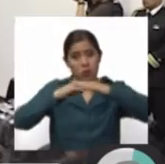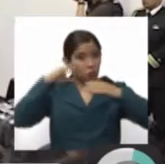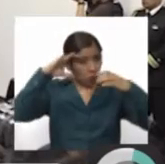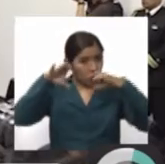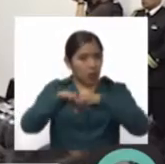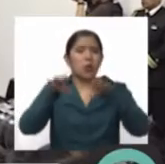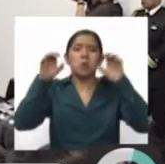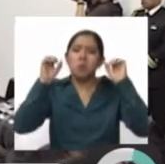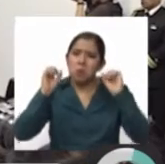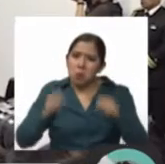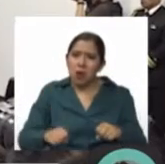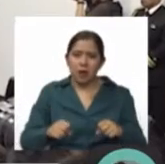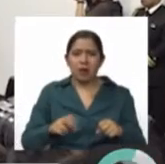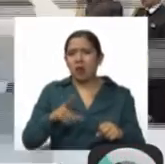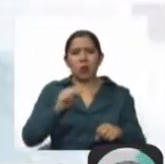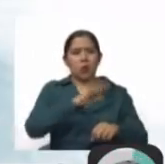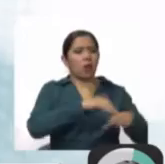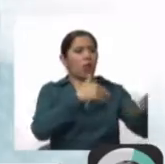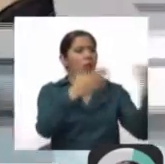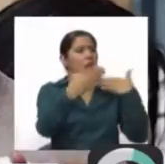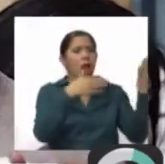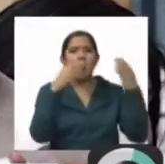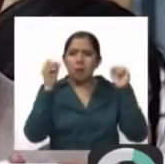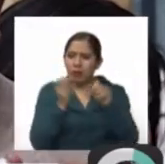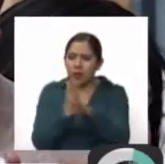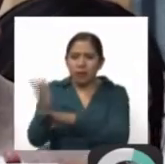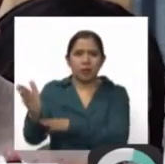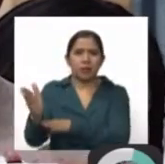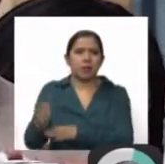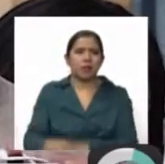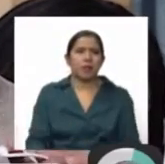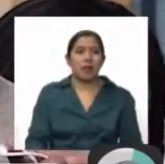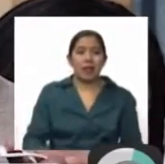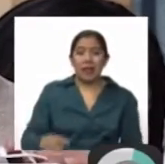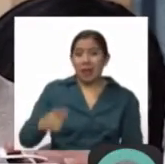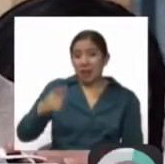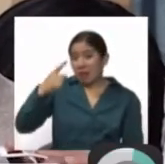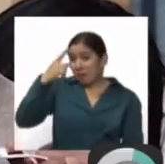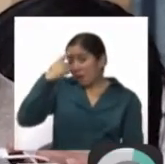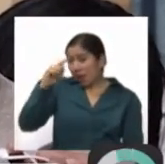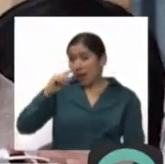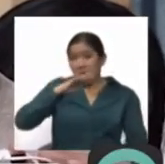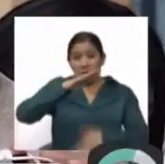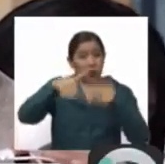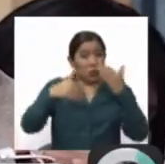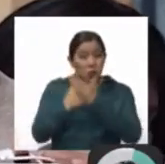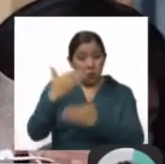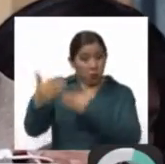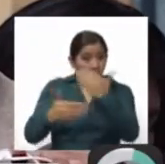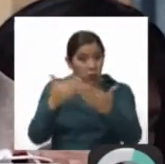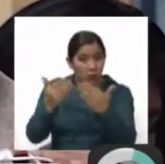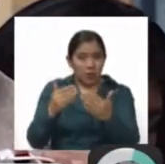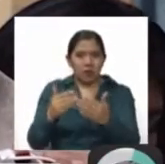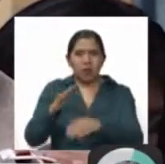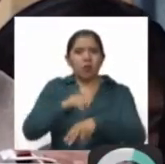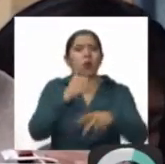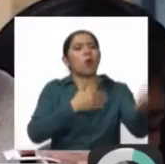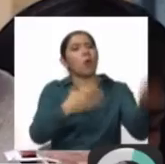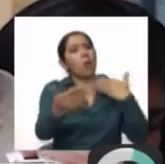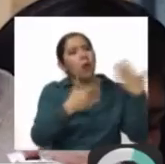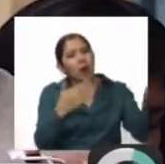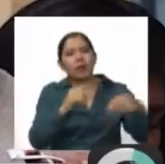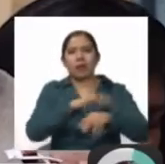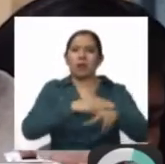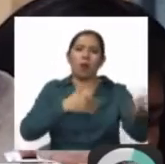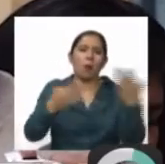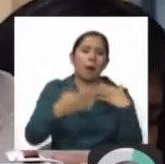por el proceso que ello lleva. Exigir para todo un proceso de licitación puede dar curso a una